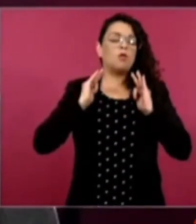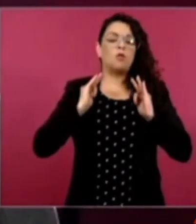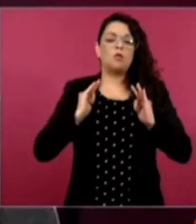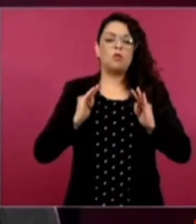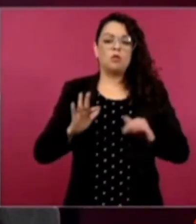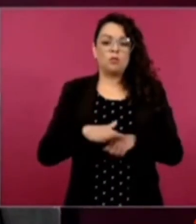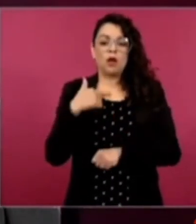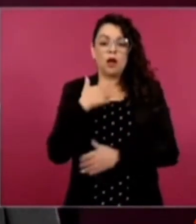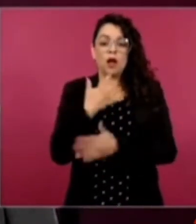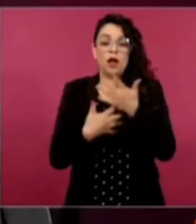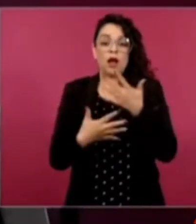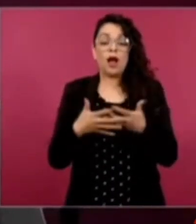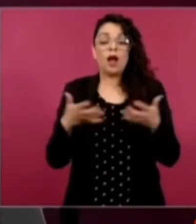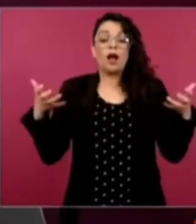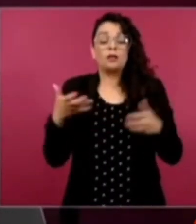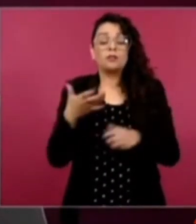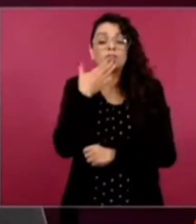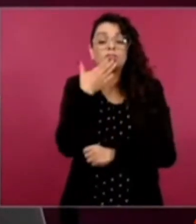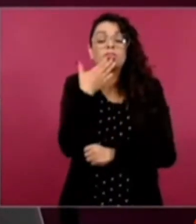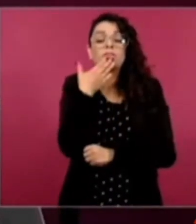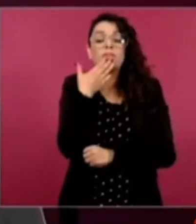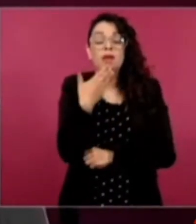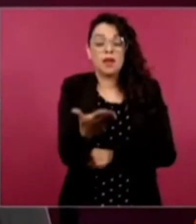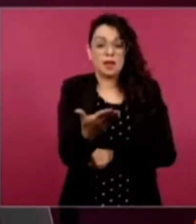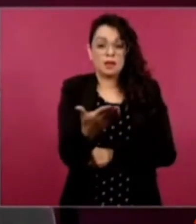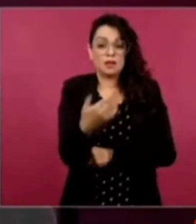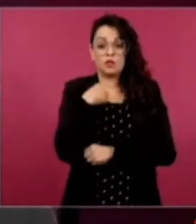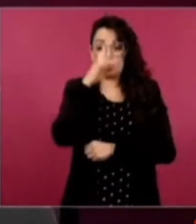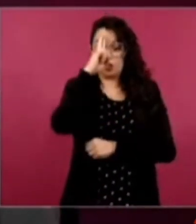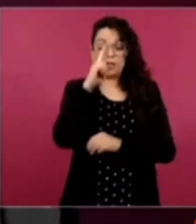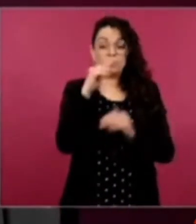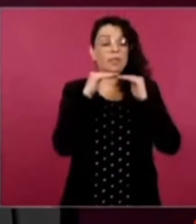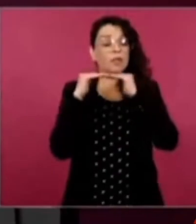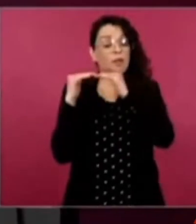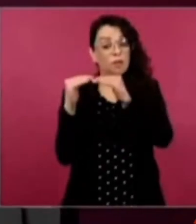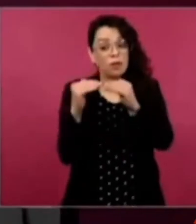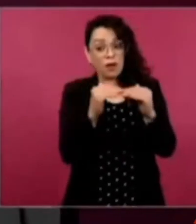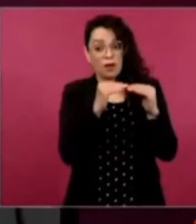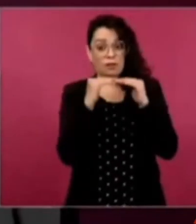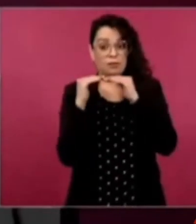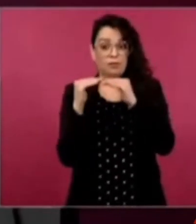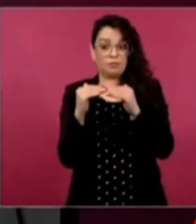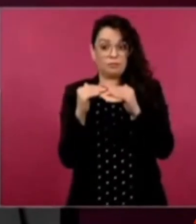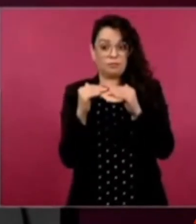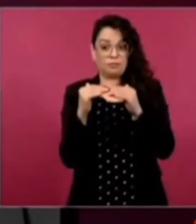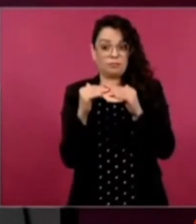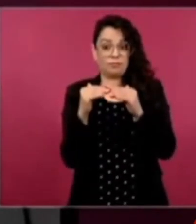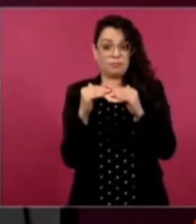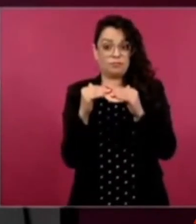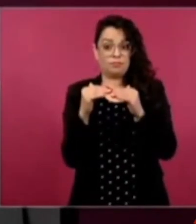Y afortunadamente, en las encuestas,